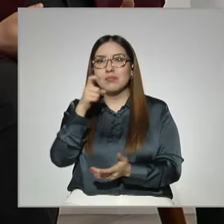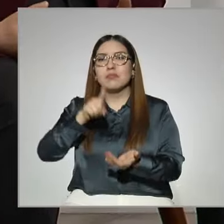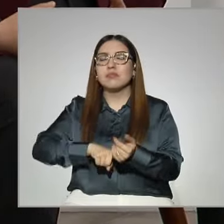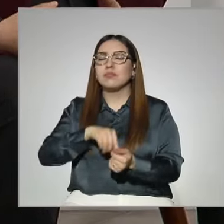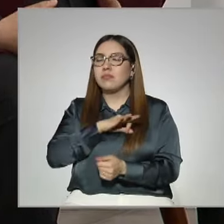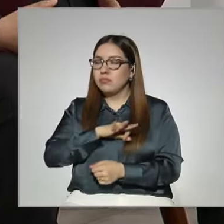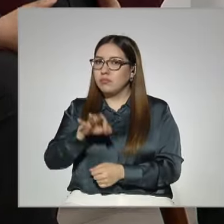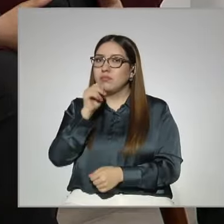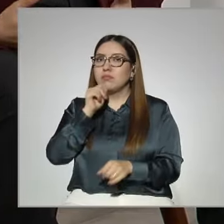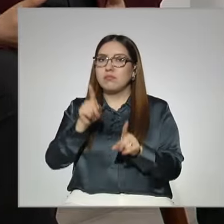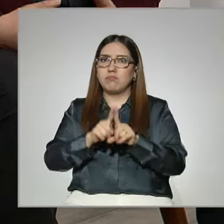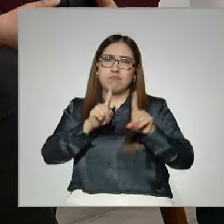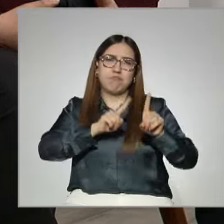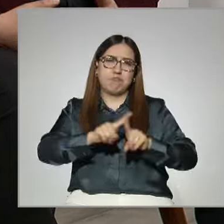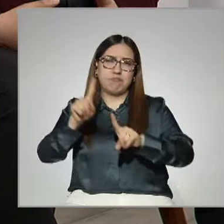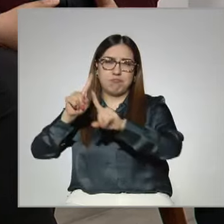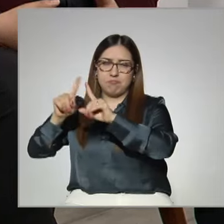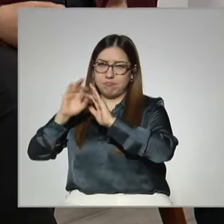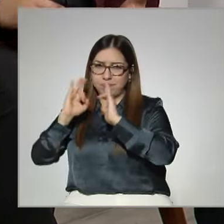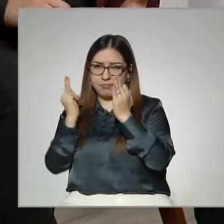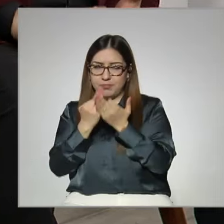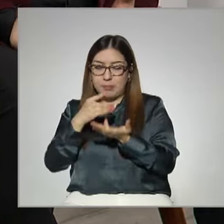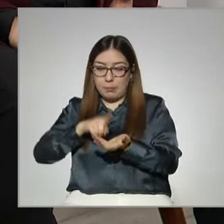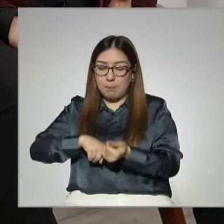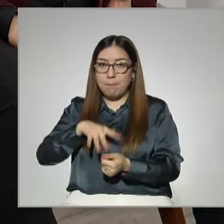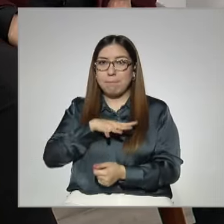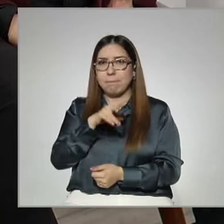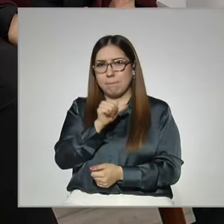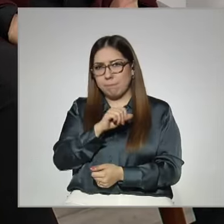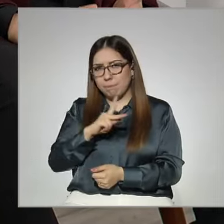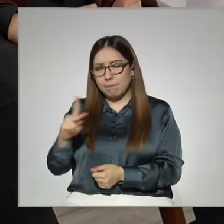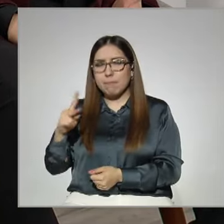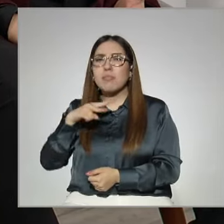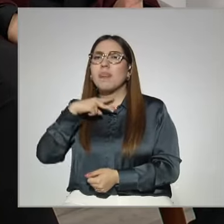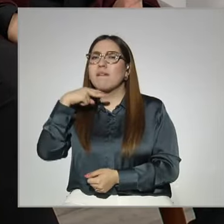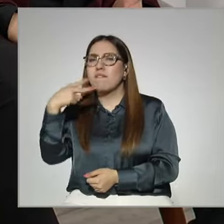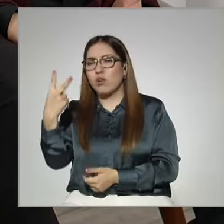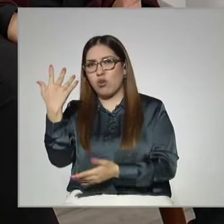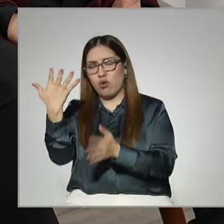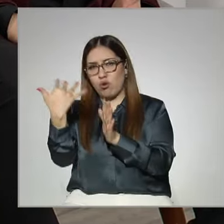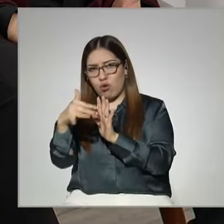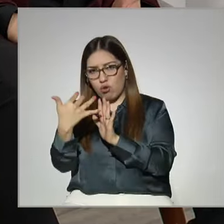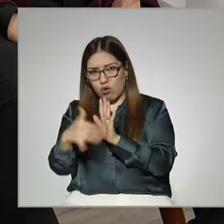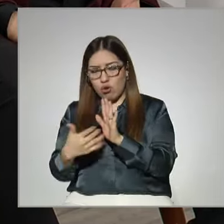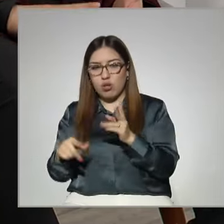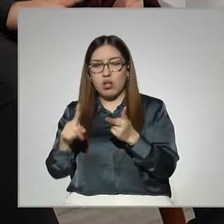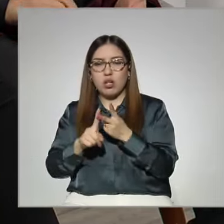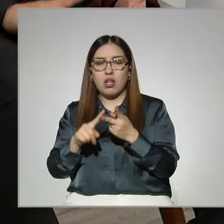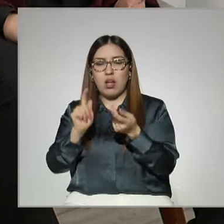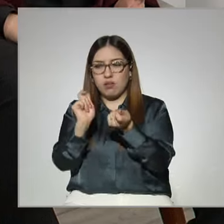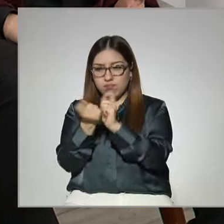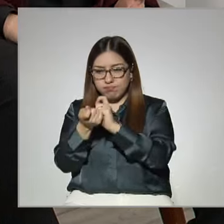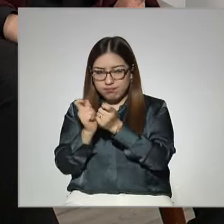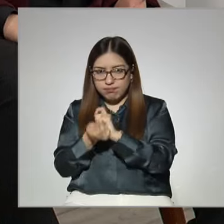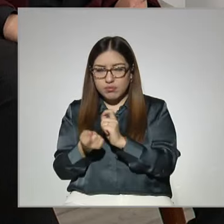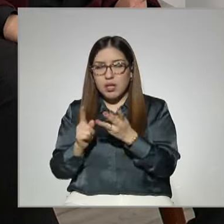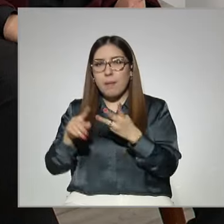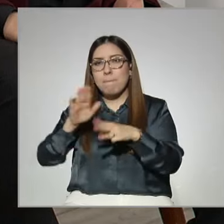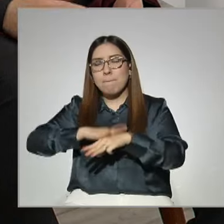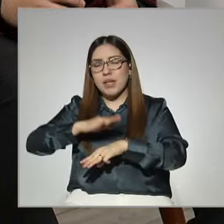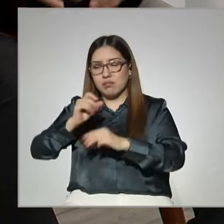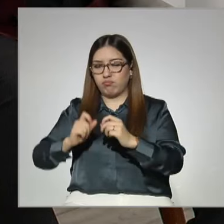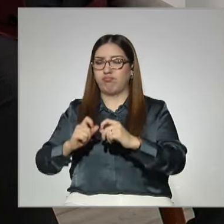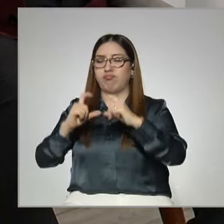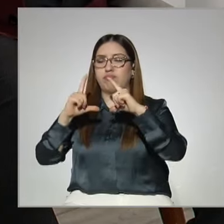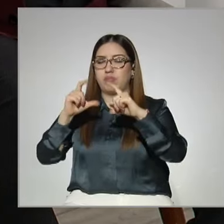posibilidades, pues ya hay muchas aplicaciones que leen en voz alta, que traducen, que amplian las letras,